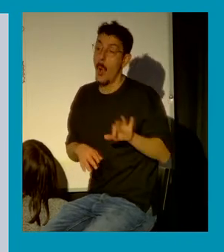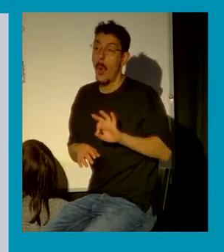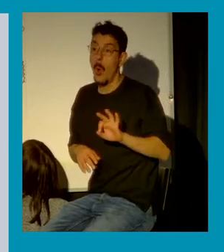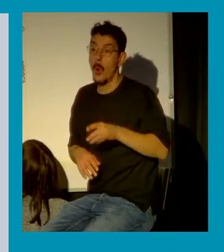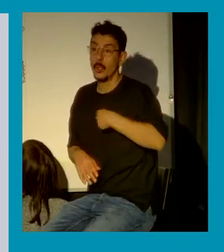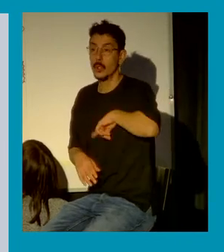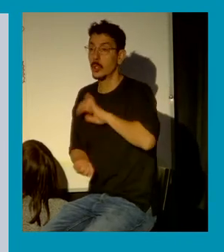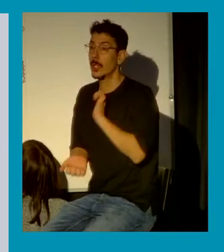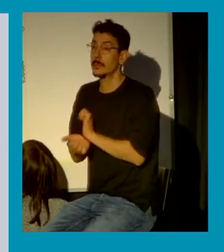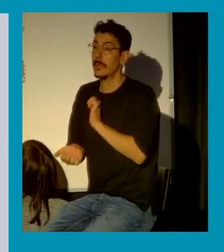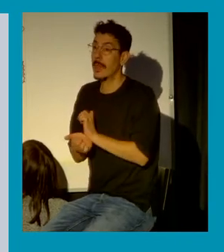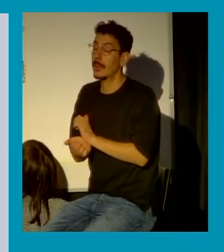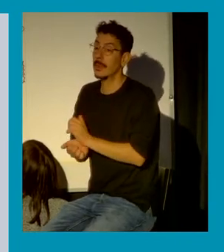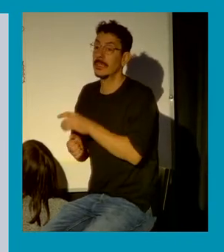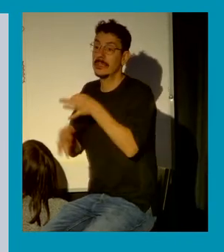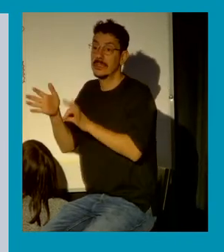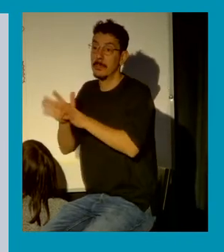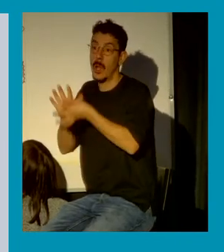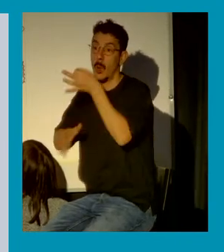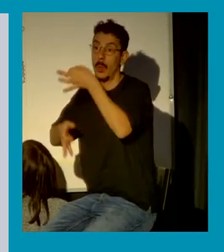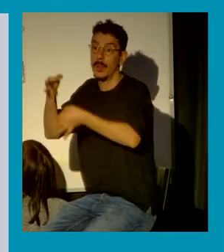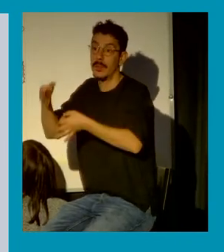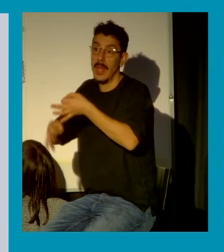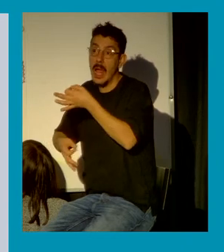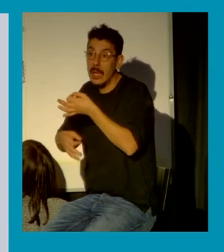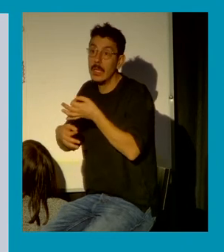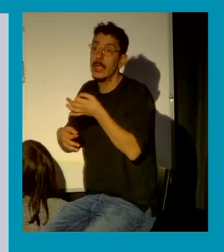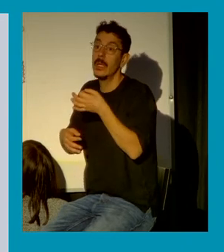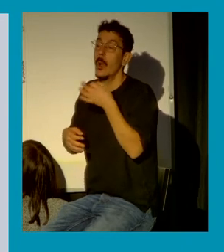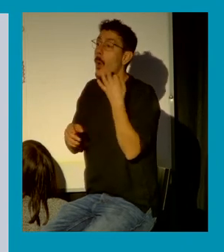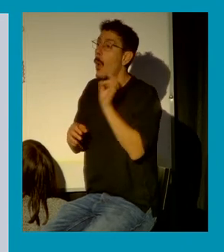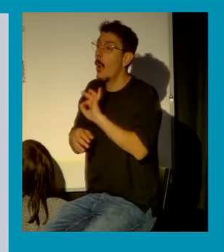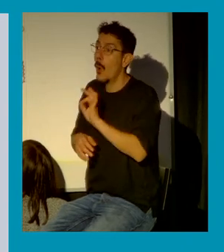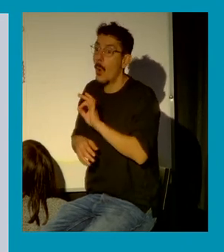esperanza en el sistema judicial bueno pues allí hay muchas preguntas pero